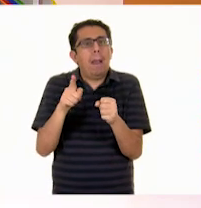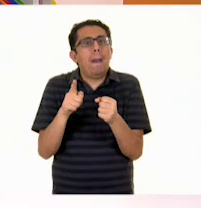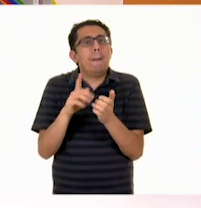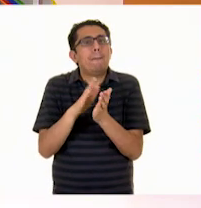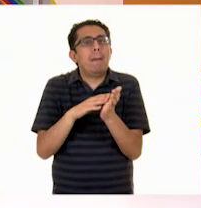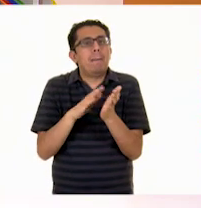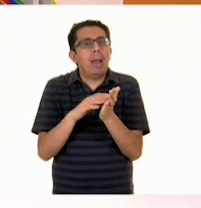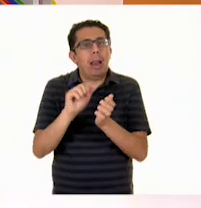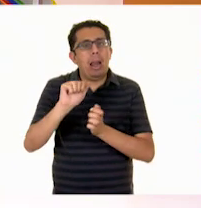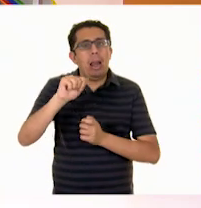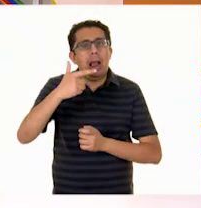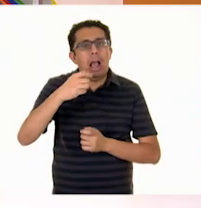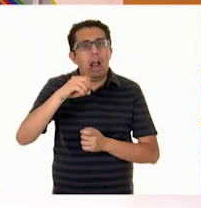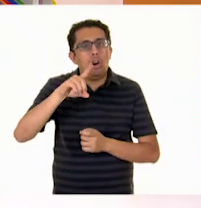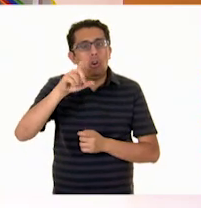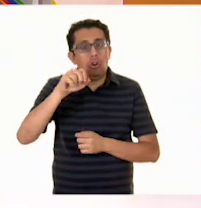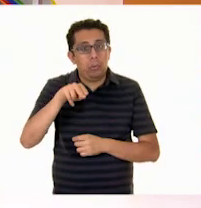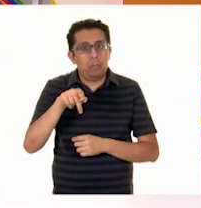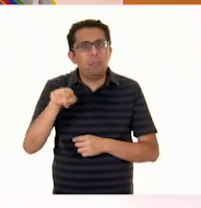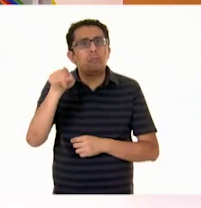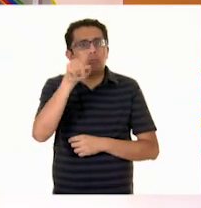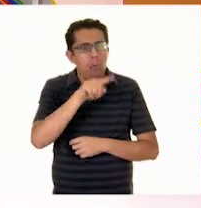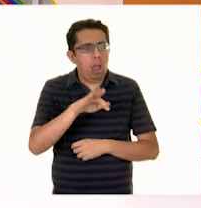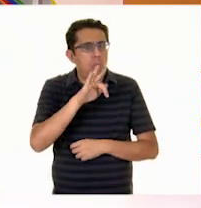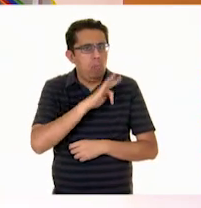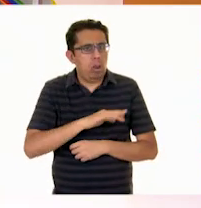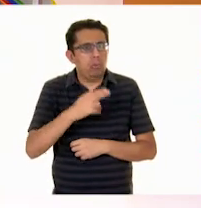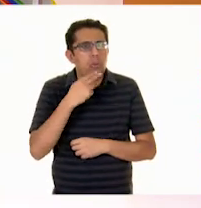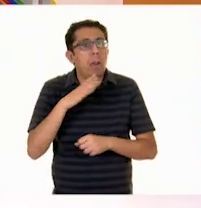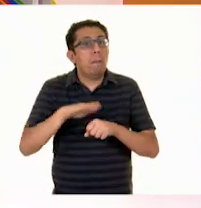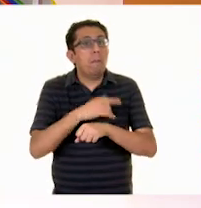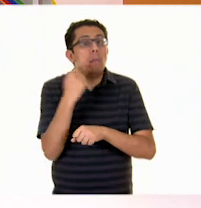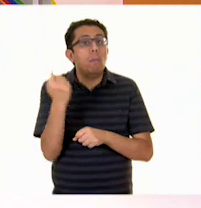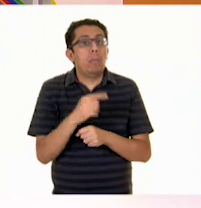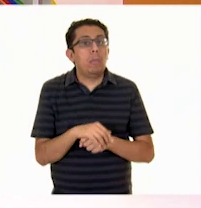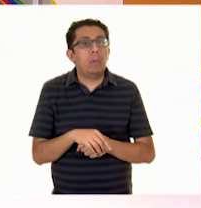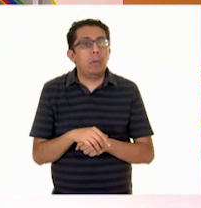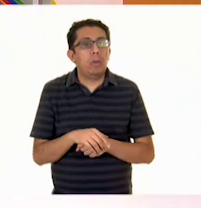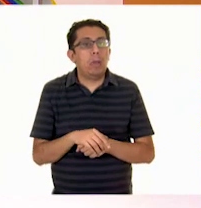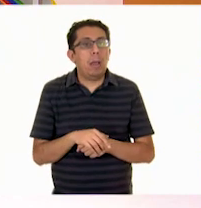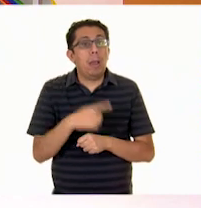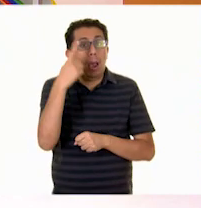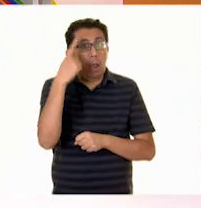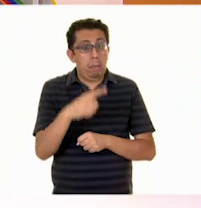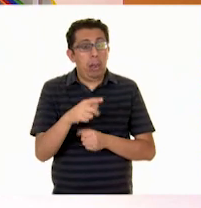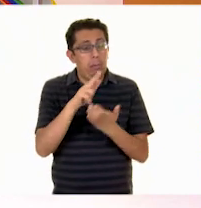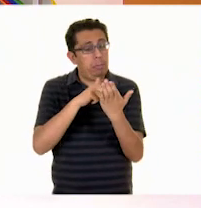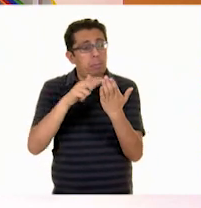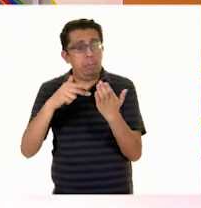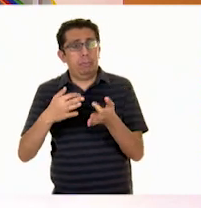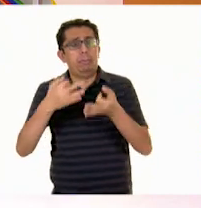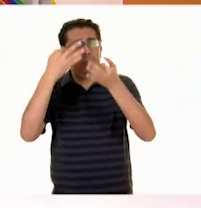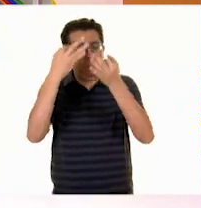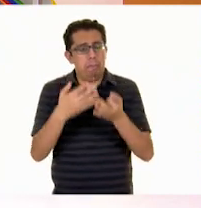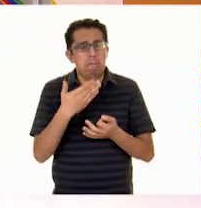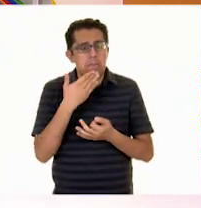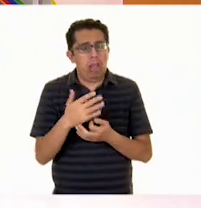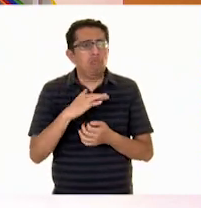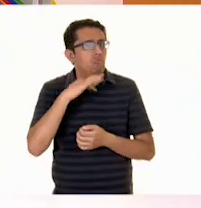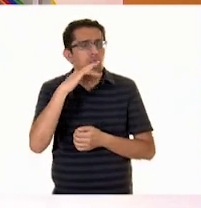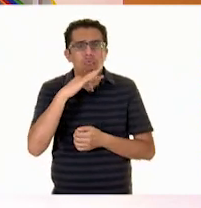Este papel es importante que ocupen porque si no se corre la pintura, entonces aquí no se corre.